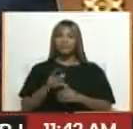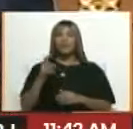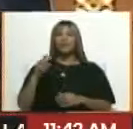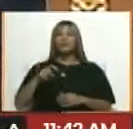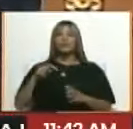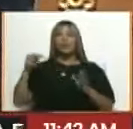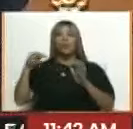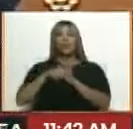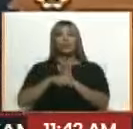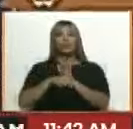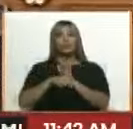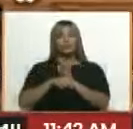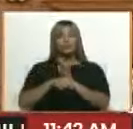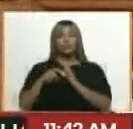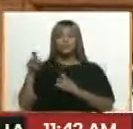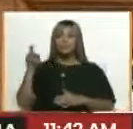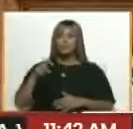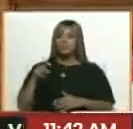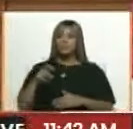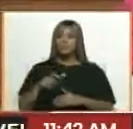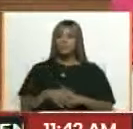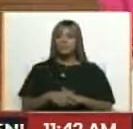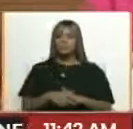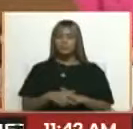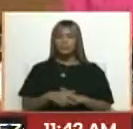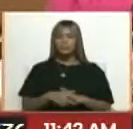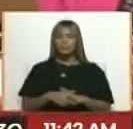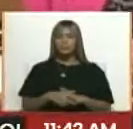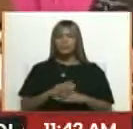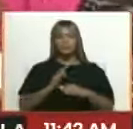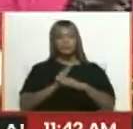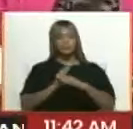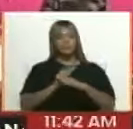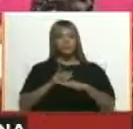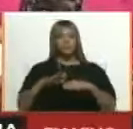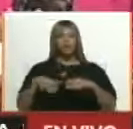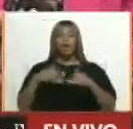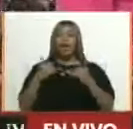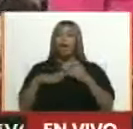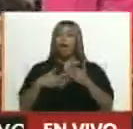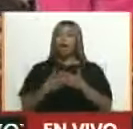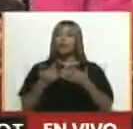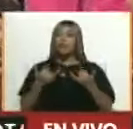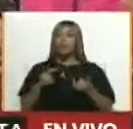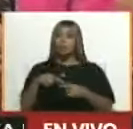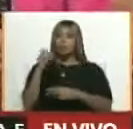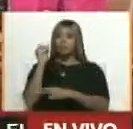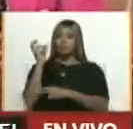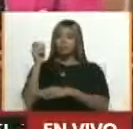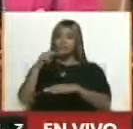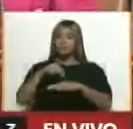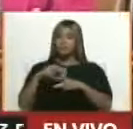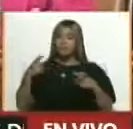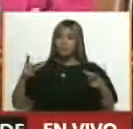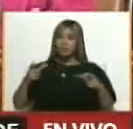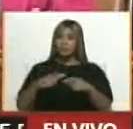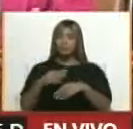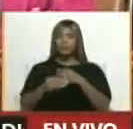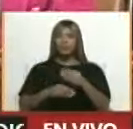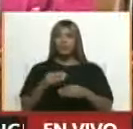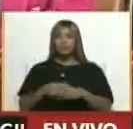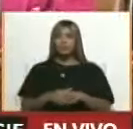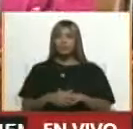profundizar, hace falta, debatir. Bien, recordemos que ahora, en el Palacio Federal Legislativo, en el hemiciclo protocolar, se realiza,